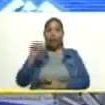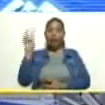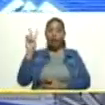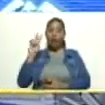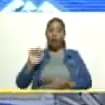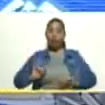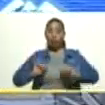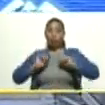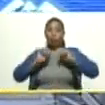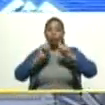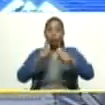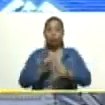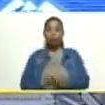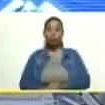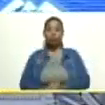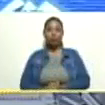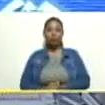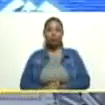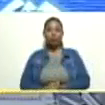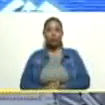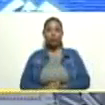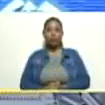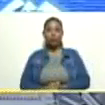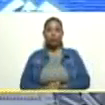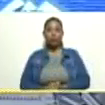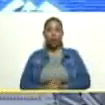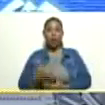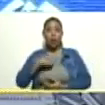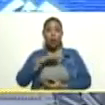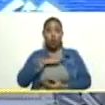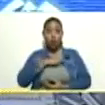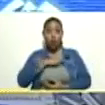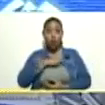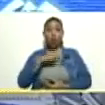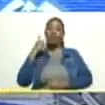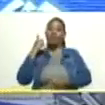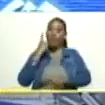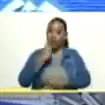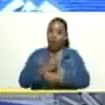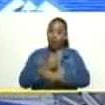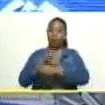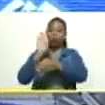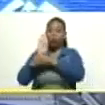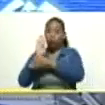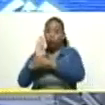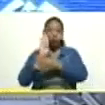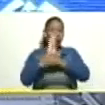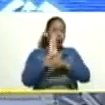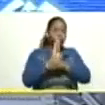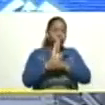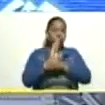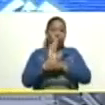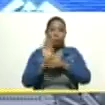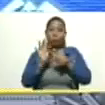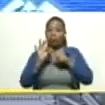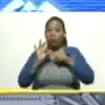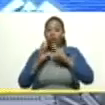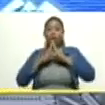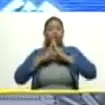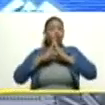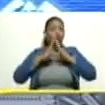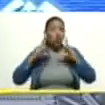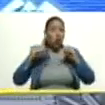y estamos obligados a cuidarnos de manera especial, a cuidarse todos,